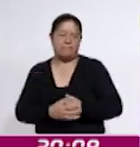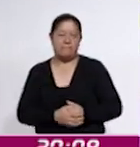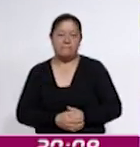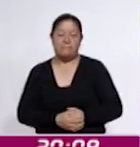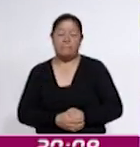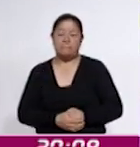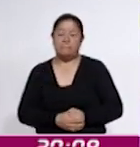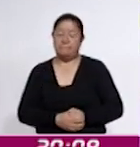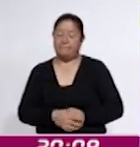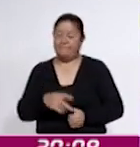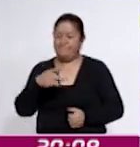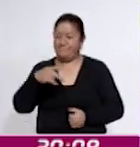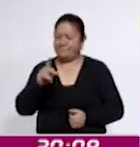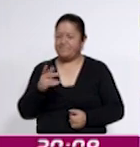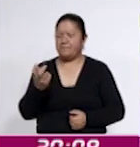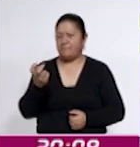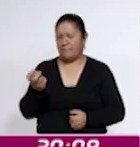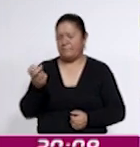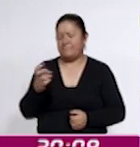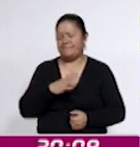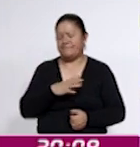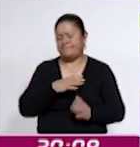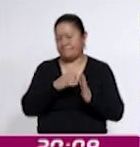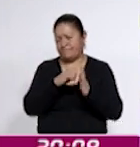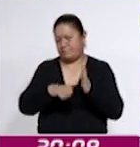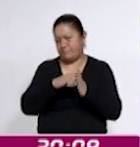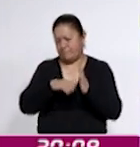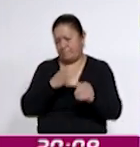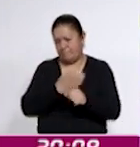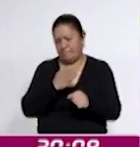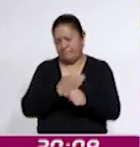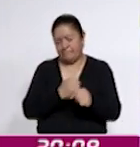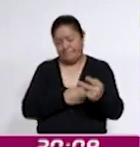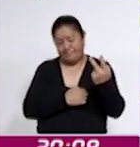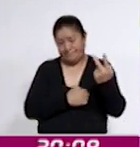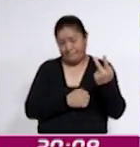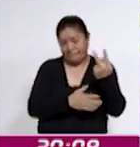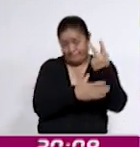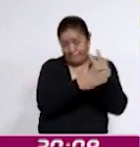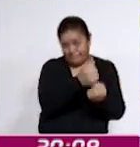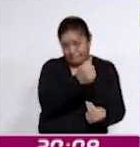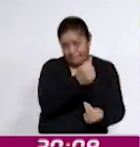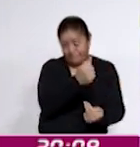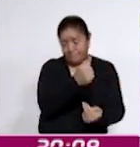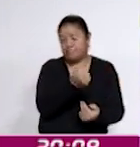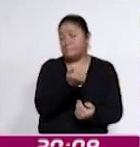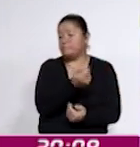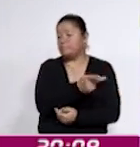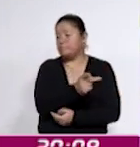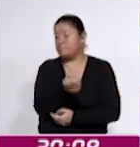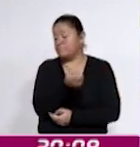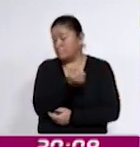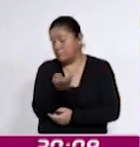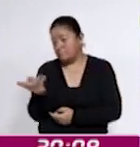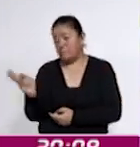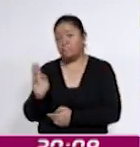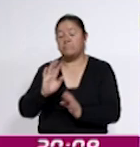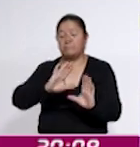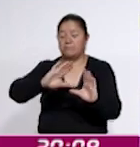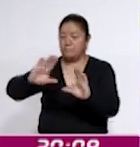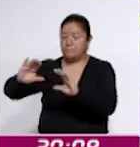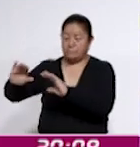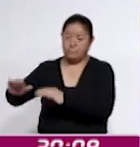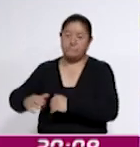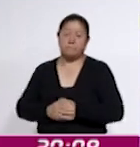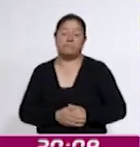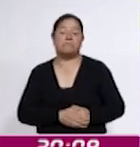ámbitos, pero me parece que este es un buen ejemplo, un buen ejercicio, de que la colaboración institucional a distintos niveles, en el caso de